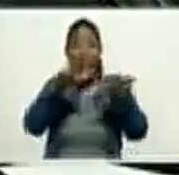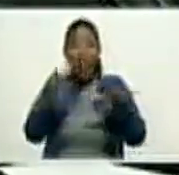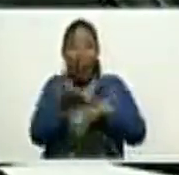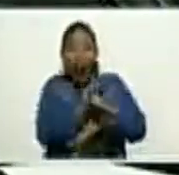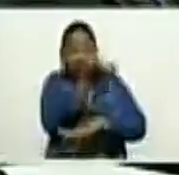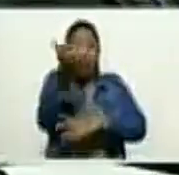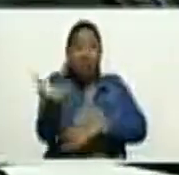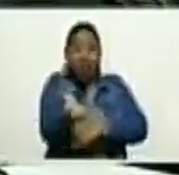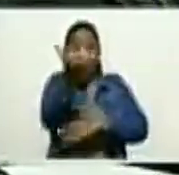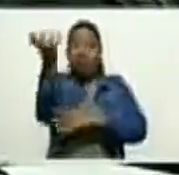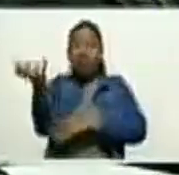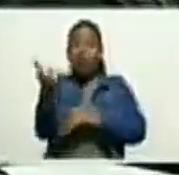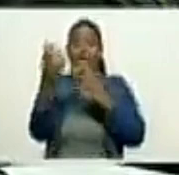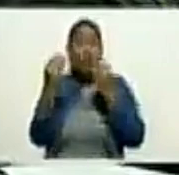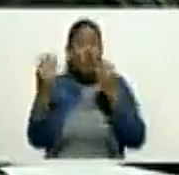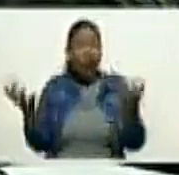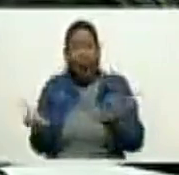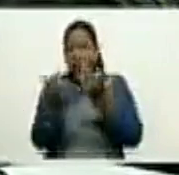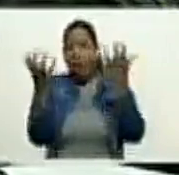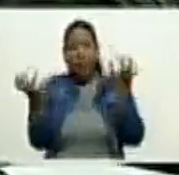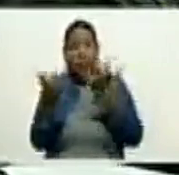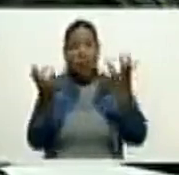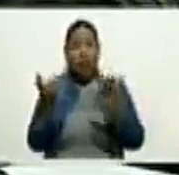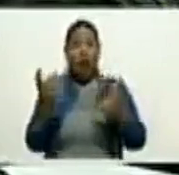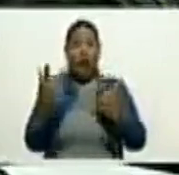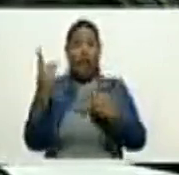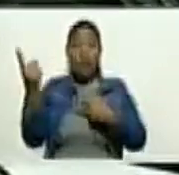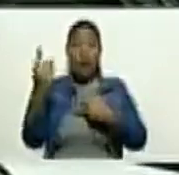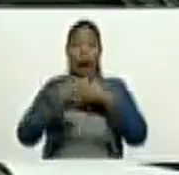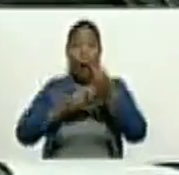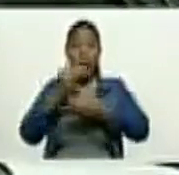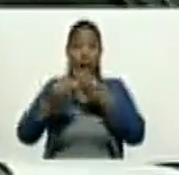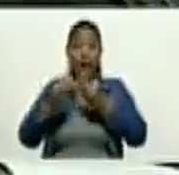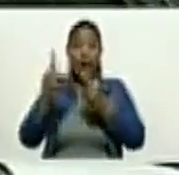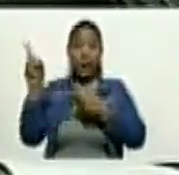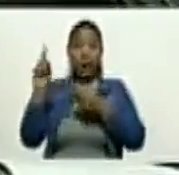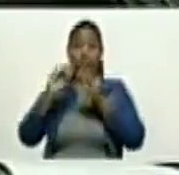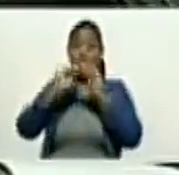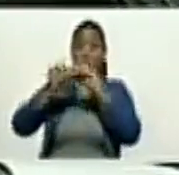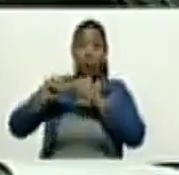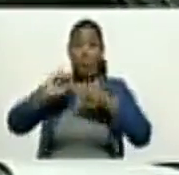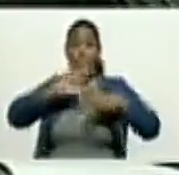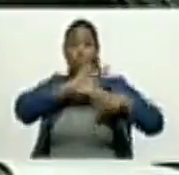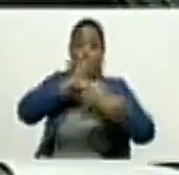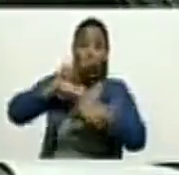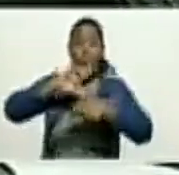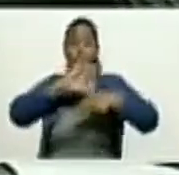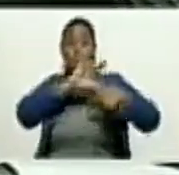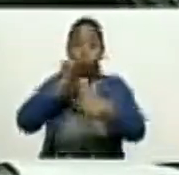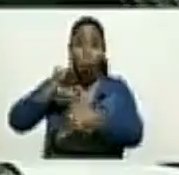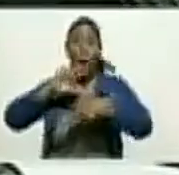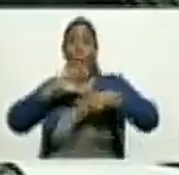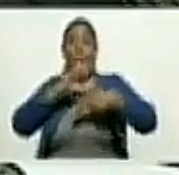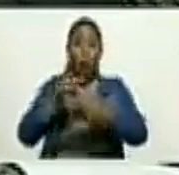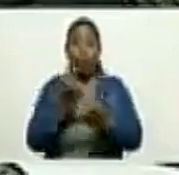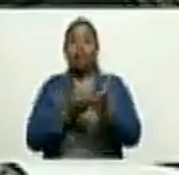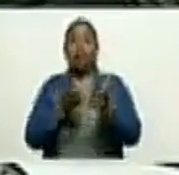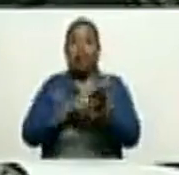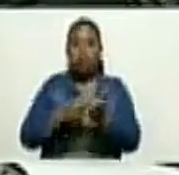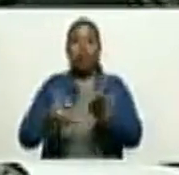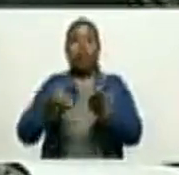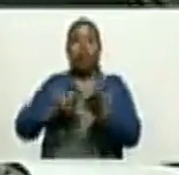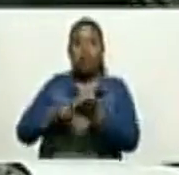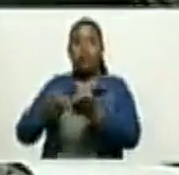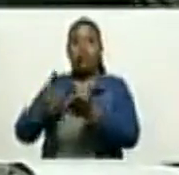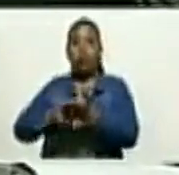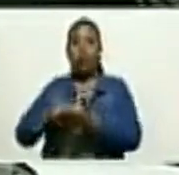atmosféricas, digamos, favorables para la formación de estos ciclones, y por eso constantemente estar adelante con respecto a